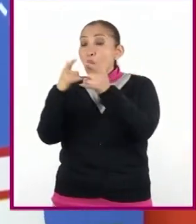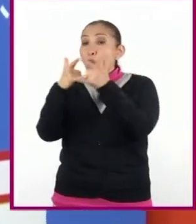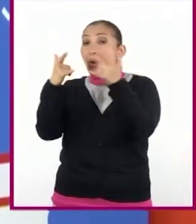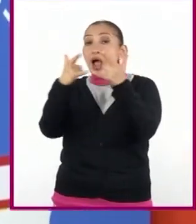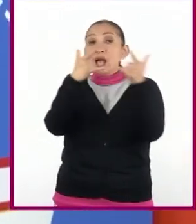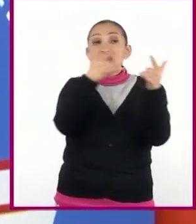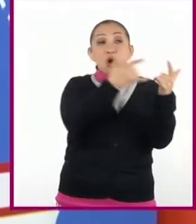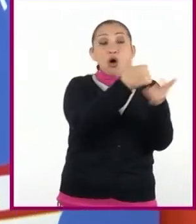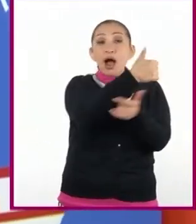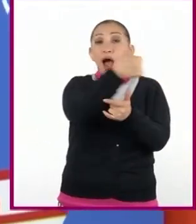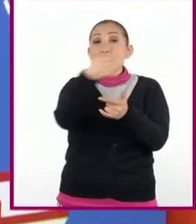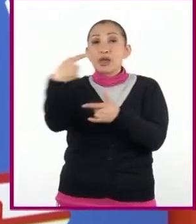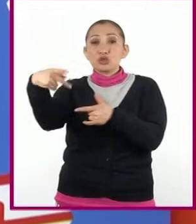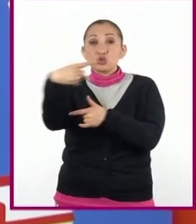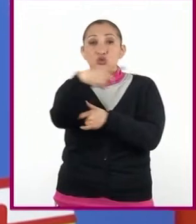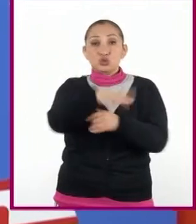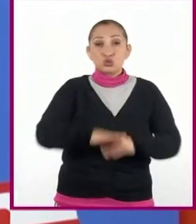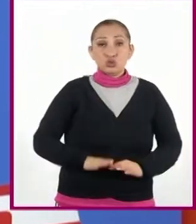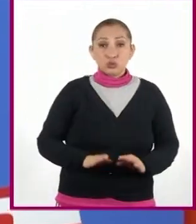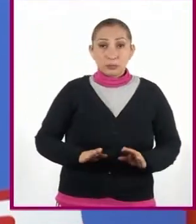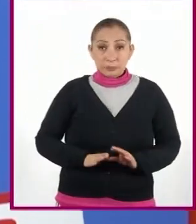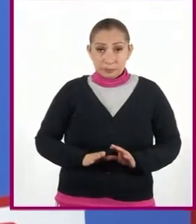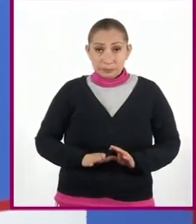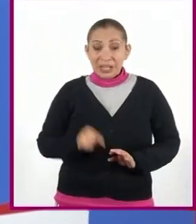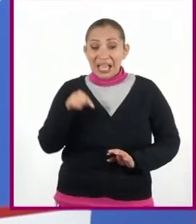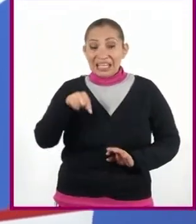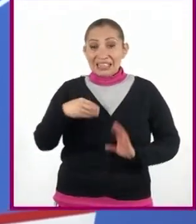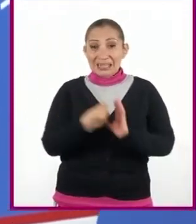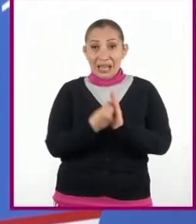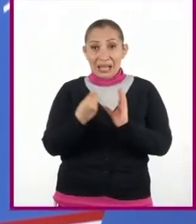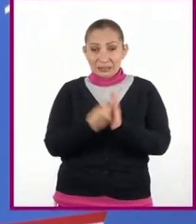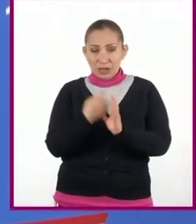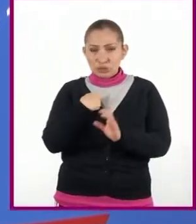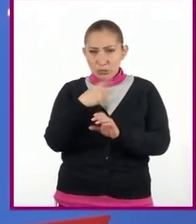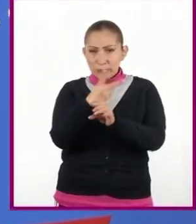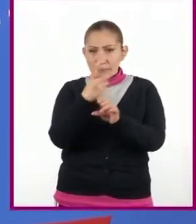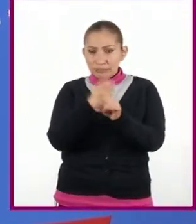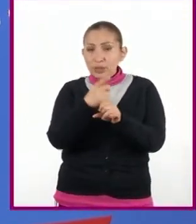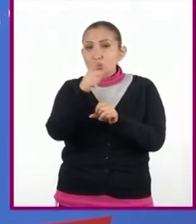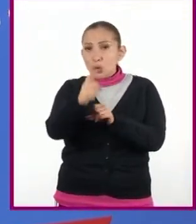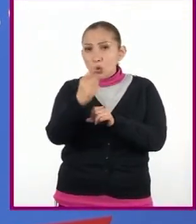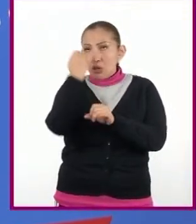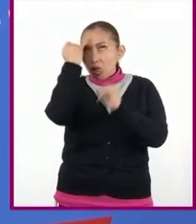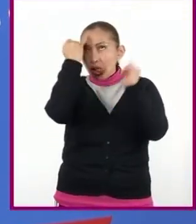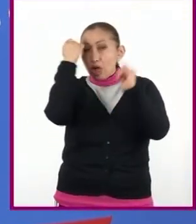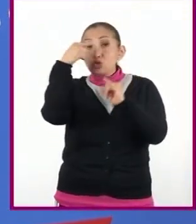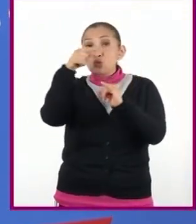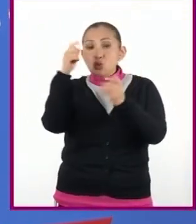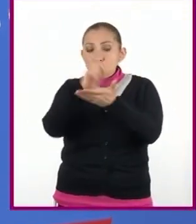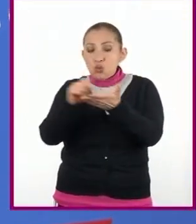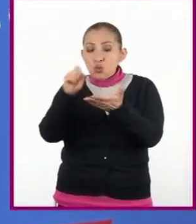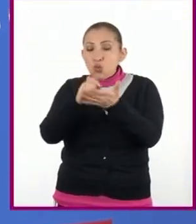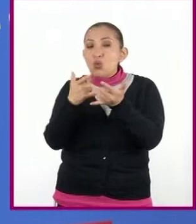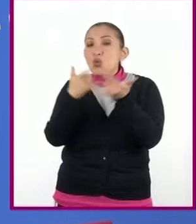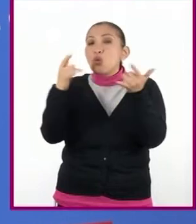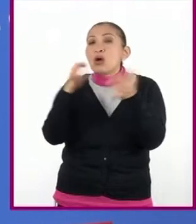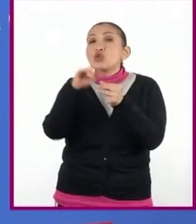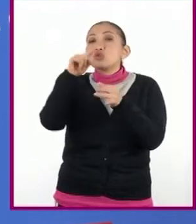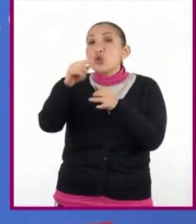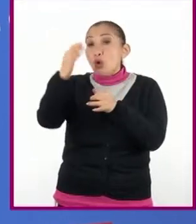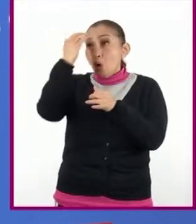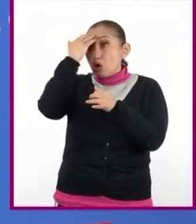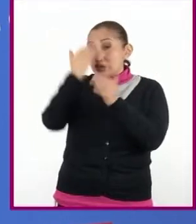cada uno tiene sus peculiaridades. En esta sesión, los invito a que creen un cuento donde plasmen todos los